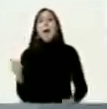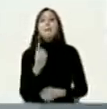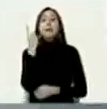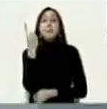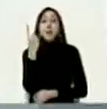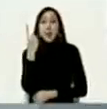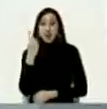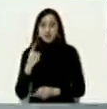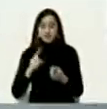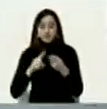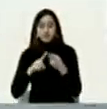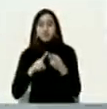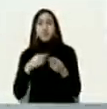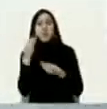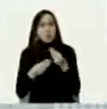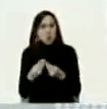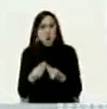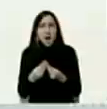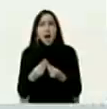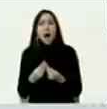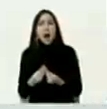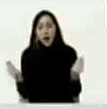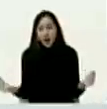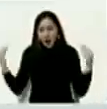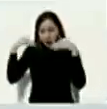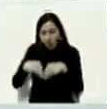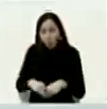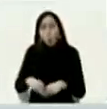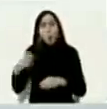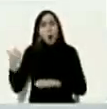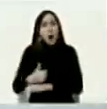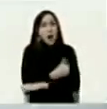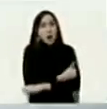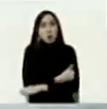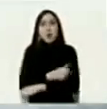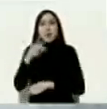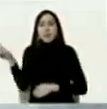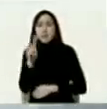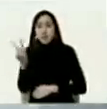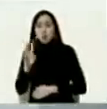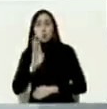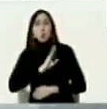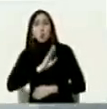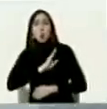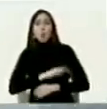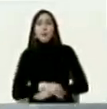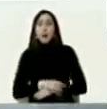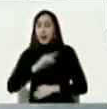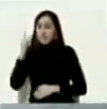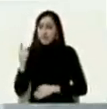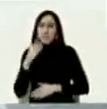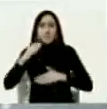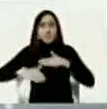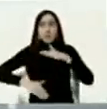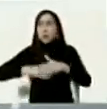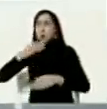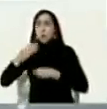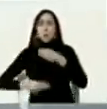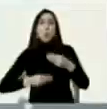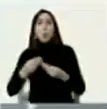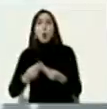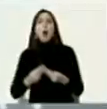el reconocimiento de las autoridades legítimas de venezuela fue el primer paso que se dio el